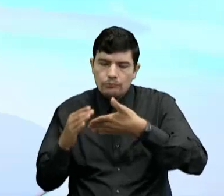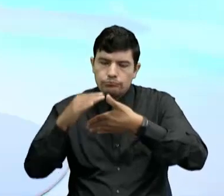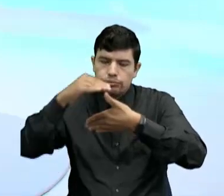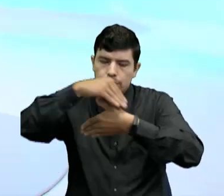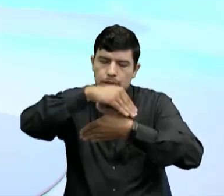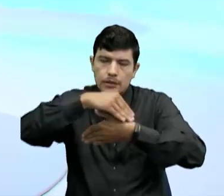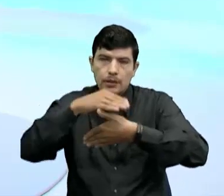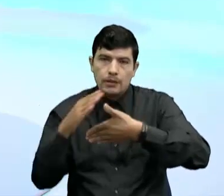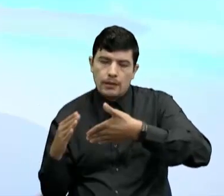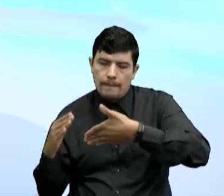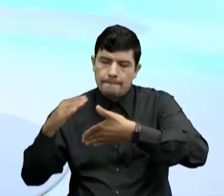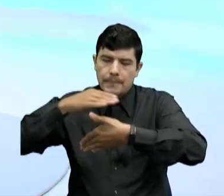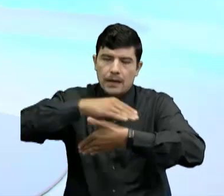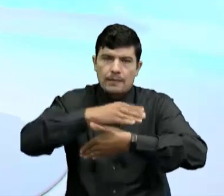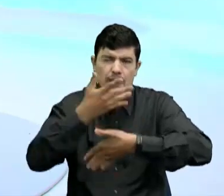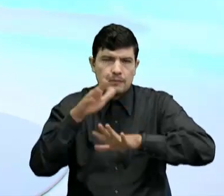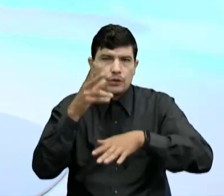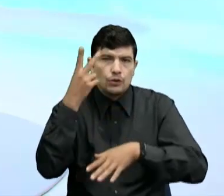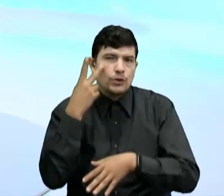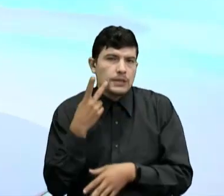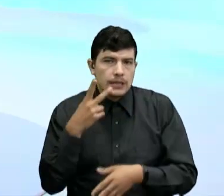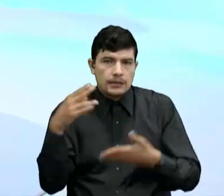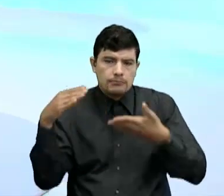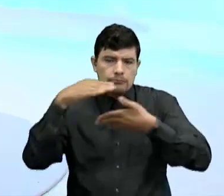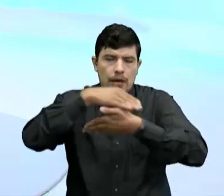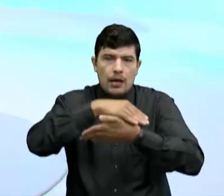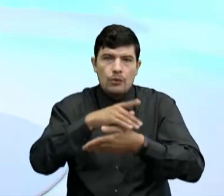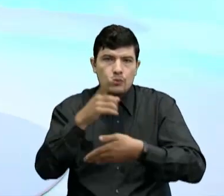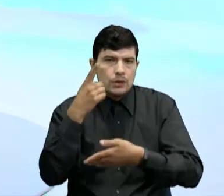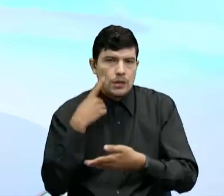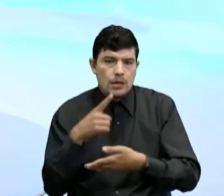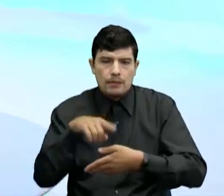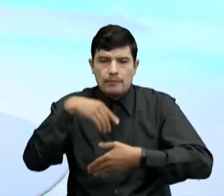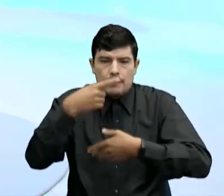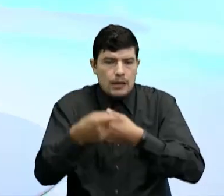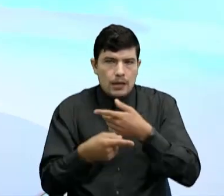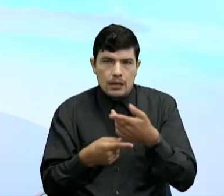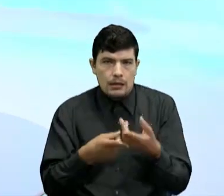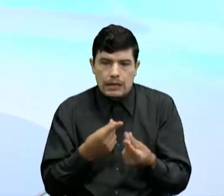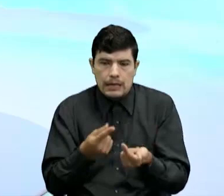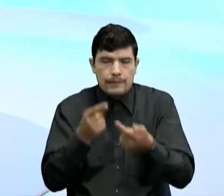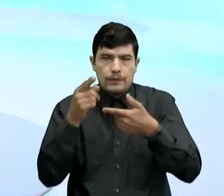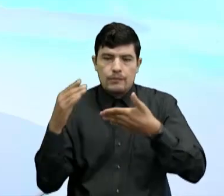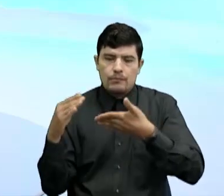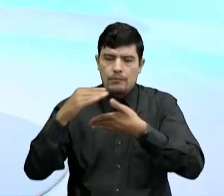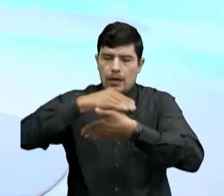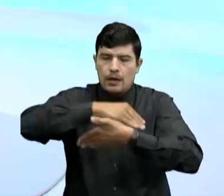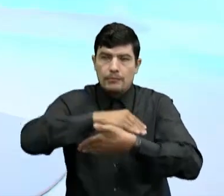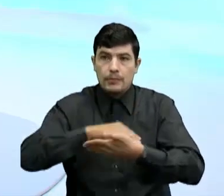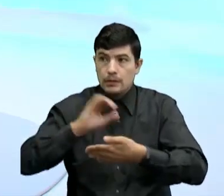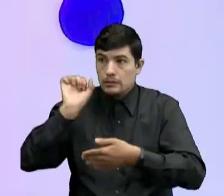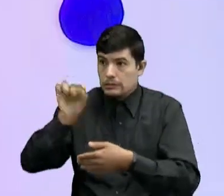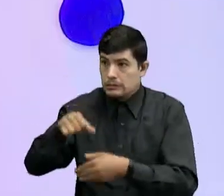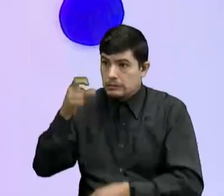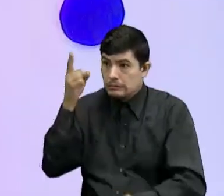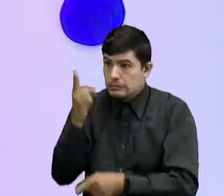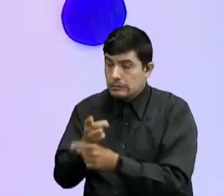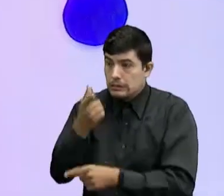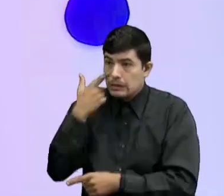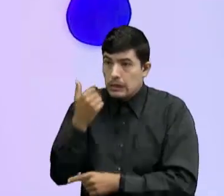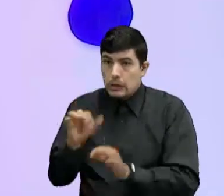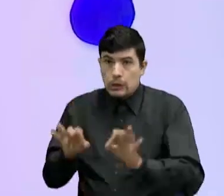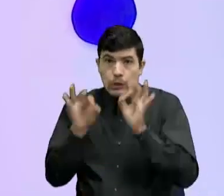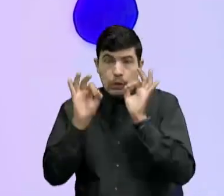Panamá Me demoró Dos días Creo yo Es cuestión De un día para otro O sea rapidito Que chévere Bueno Es la